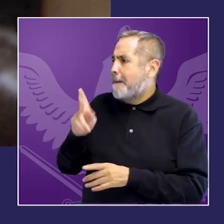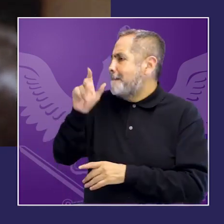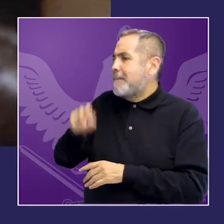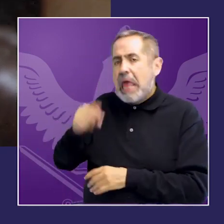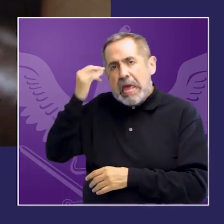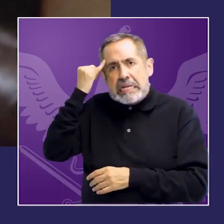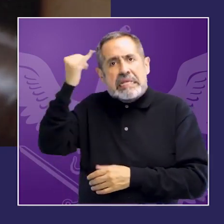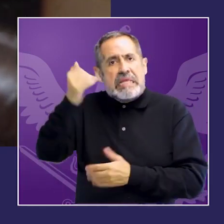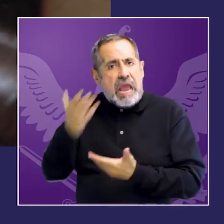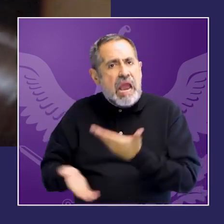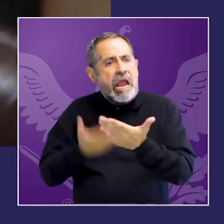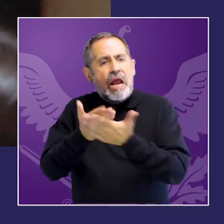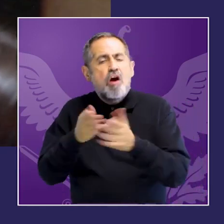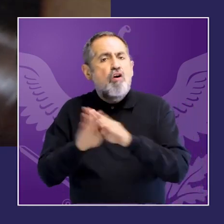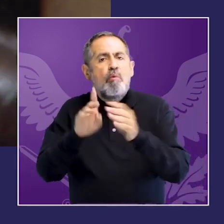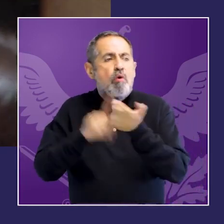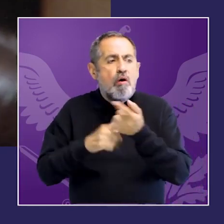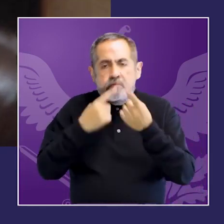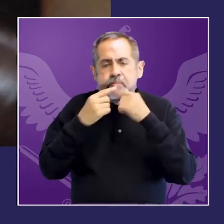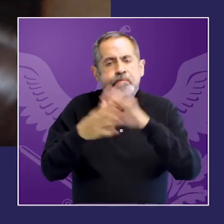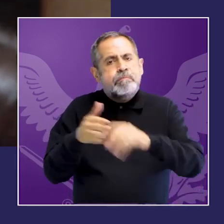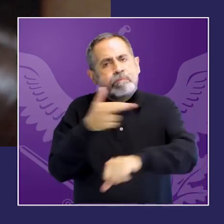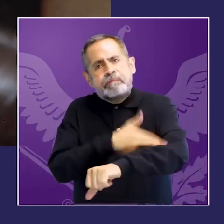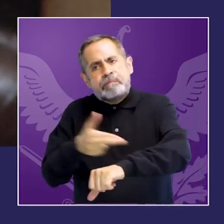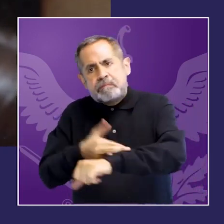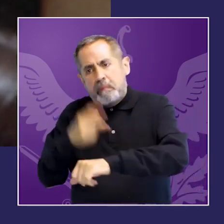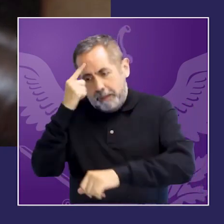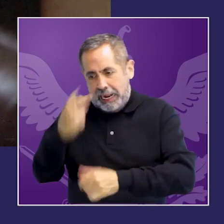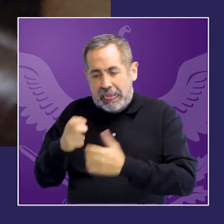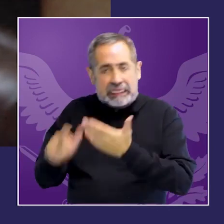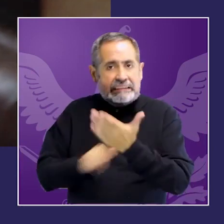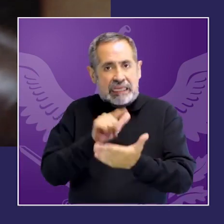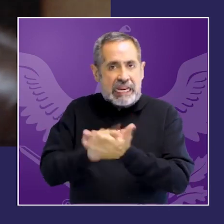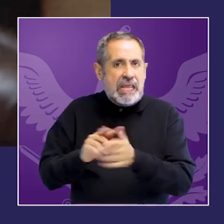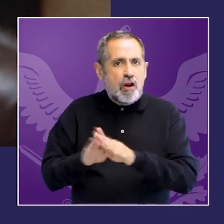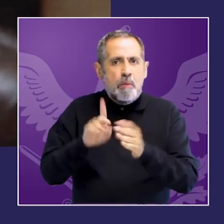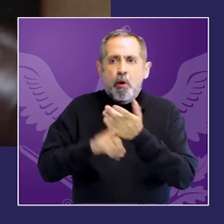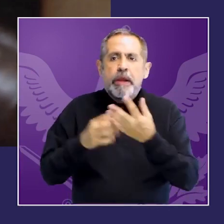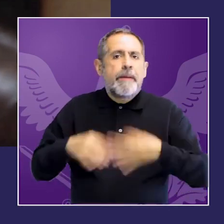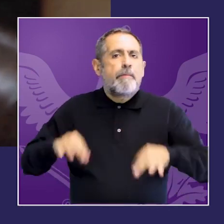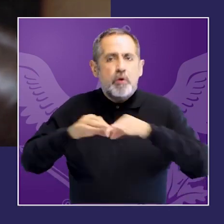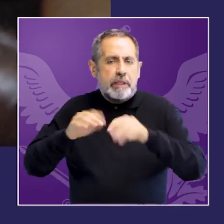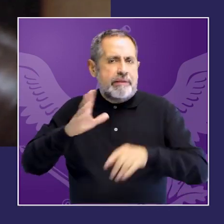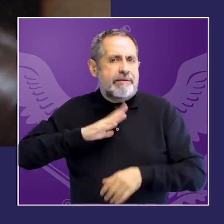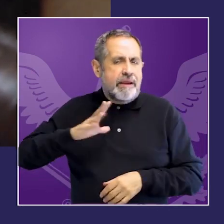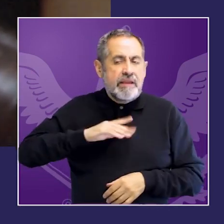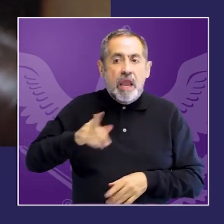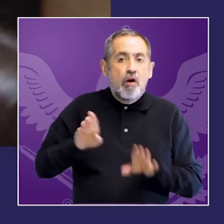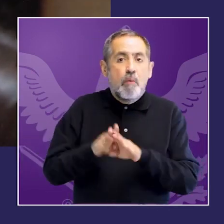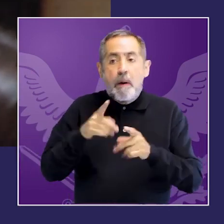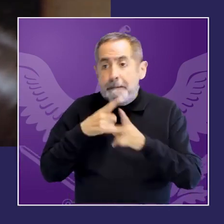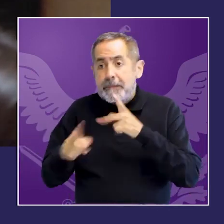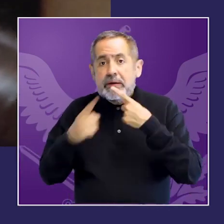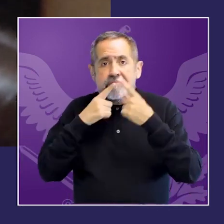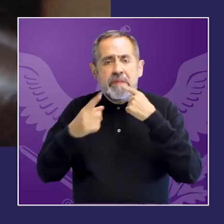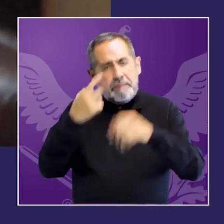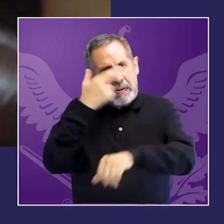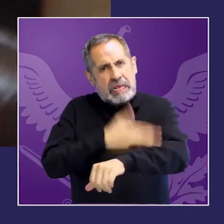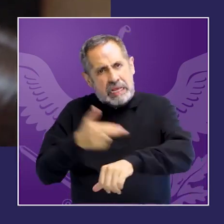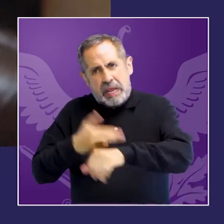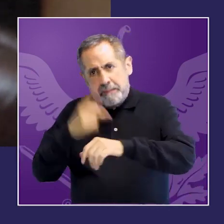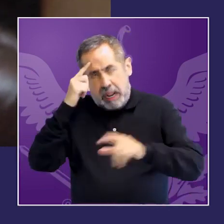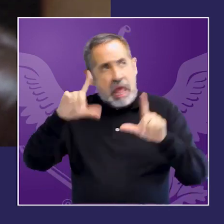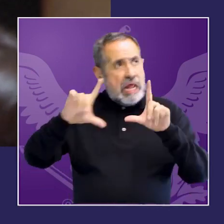para que efectivamente eso empiece a ocurrir y para que esta ley y esta figura tan importante que ya existe se empiece a implementar a nivel